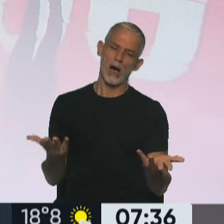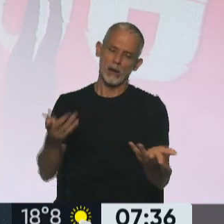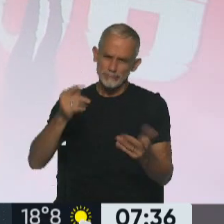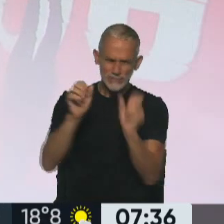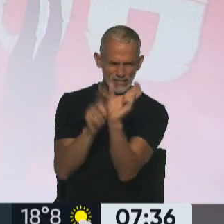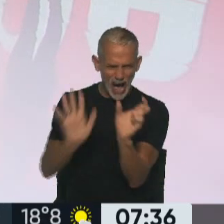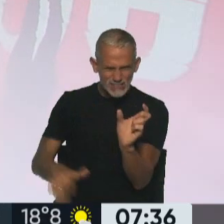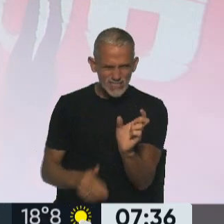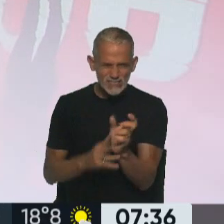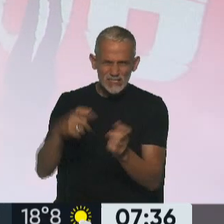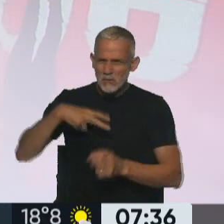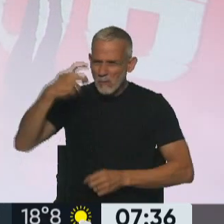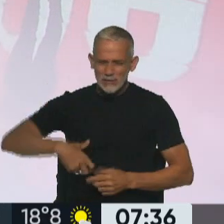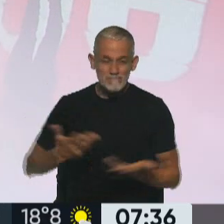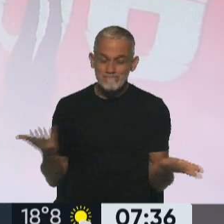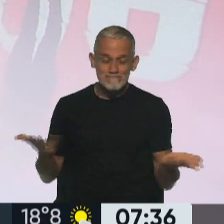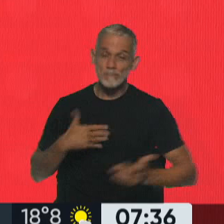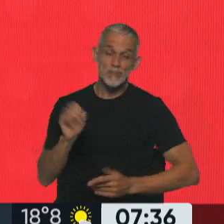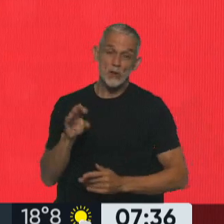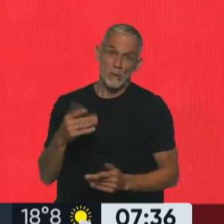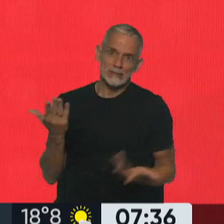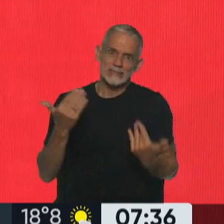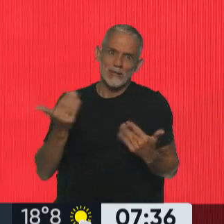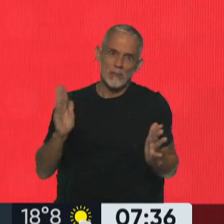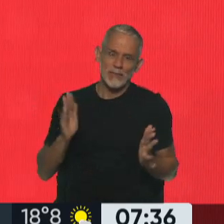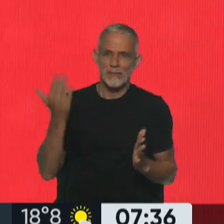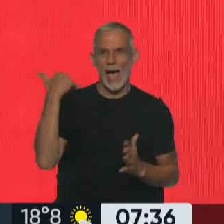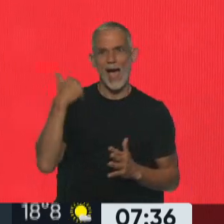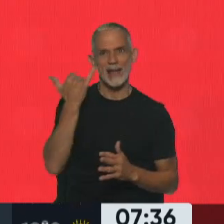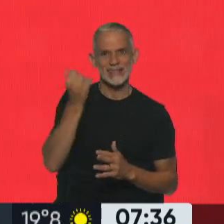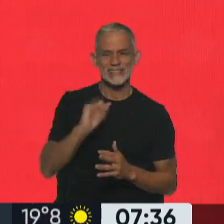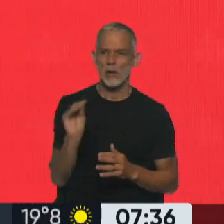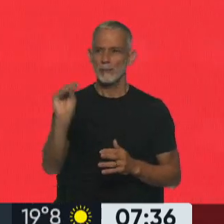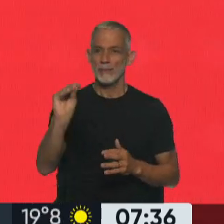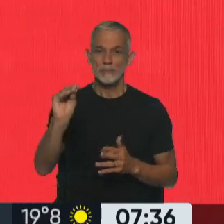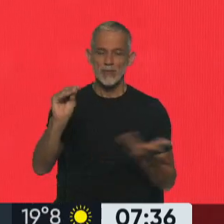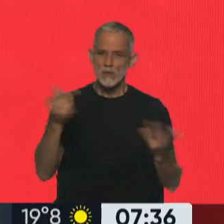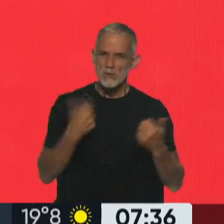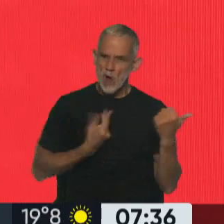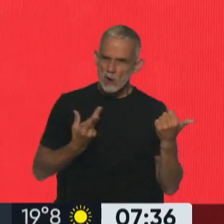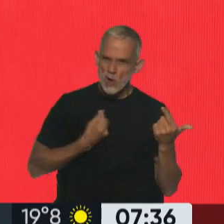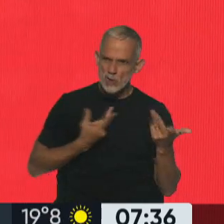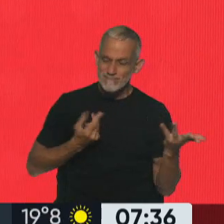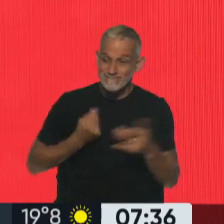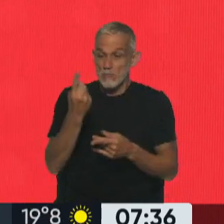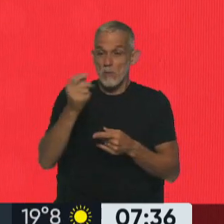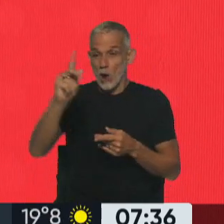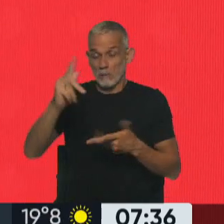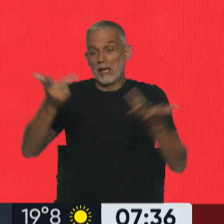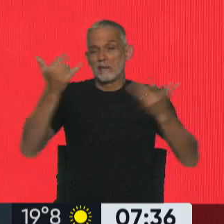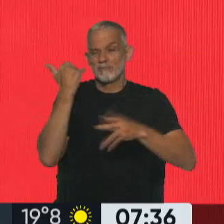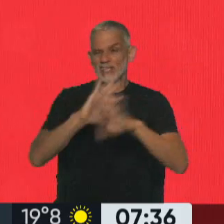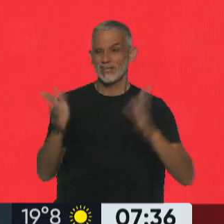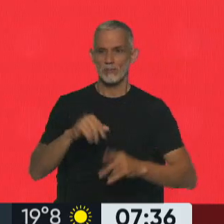bueno, todos como usuarios tenemos los nombres que podemos o que sacamos en su momento. O que te dejan también, ¿no? O que te dejan. Y después cuando te